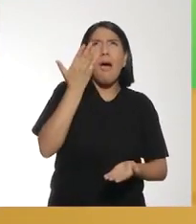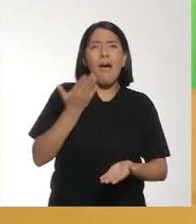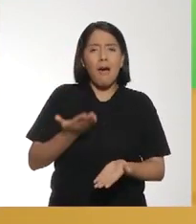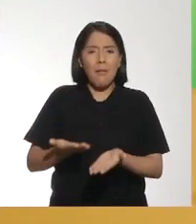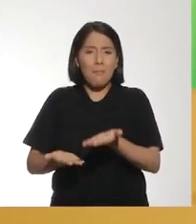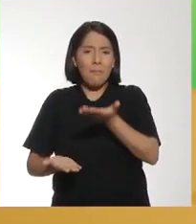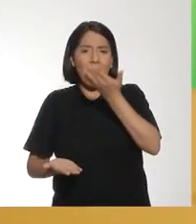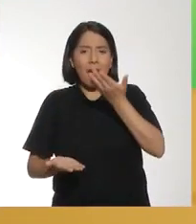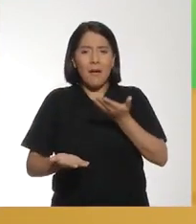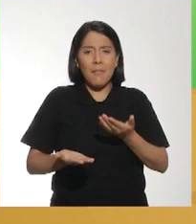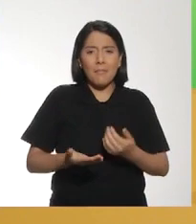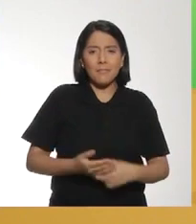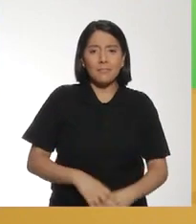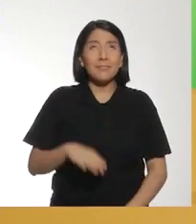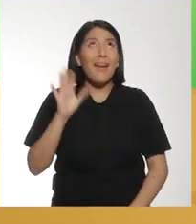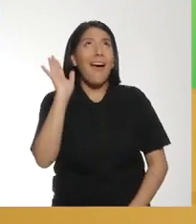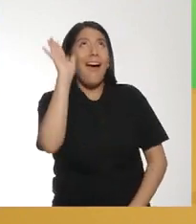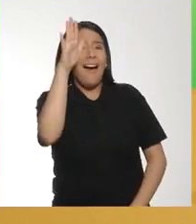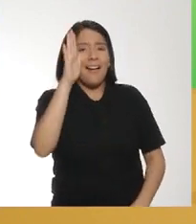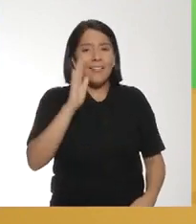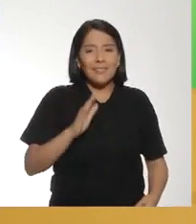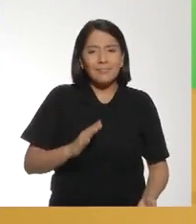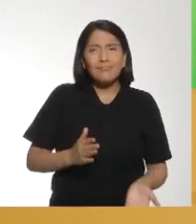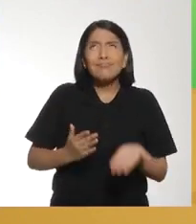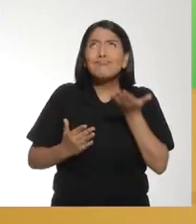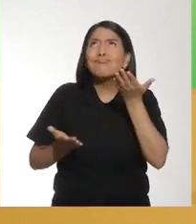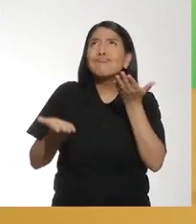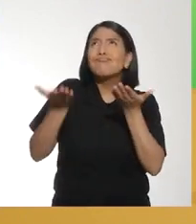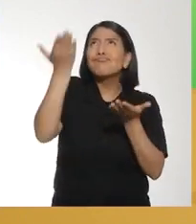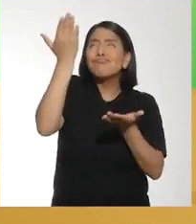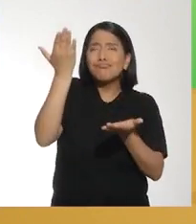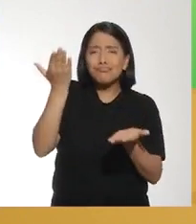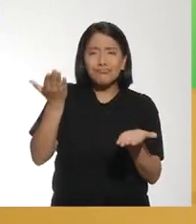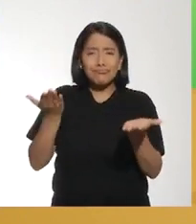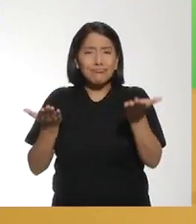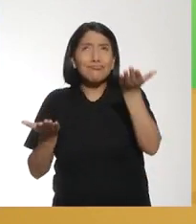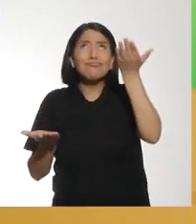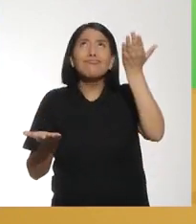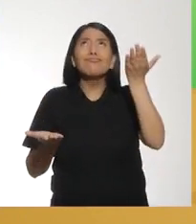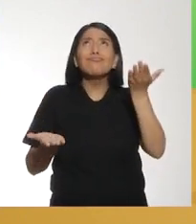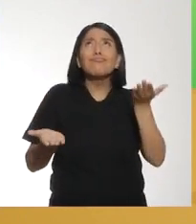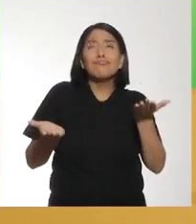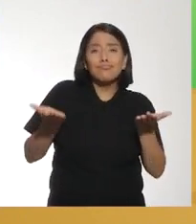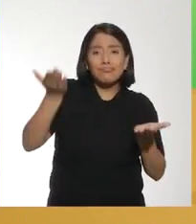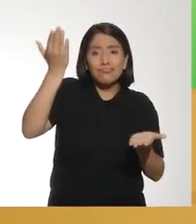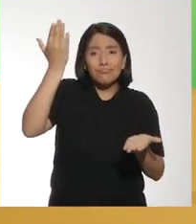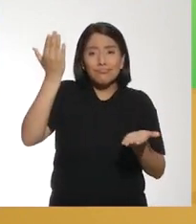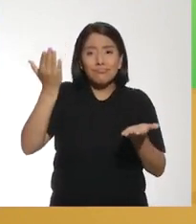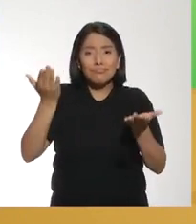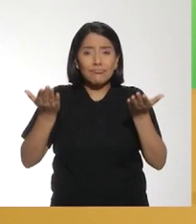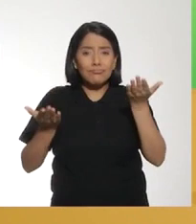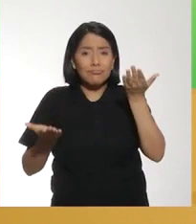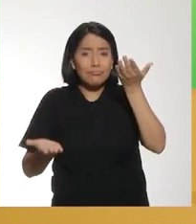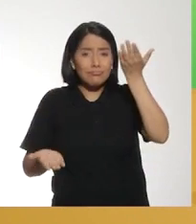no, no,